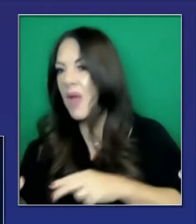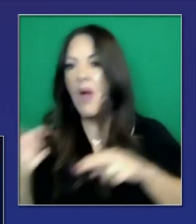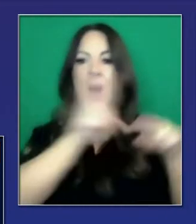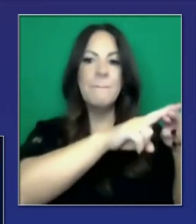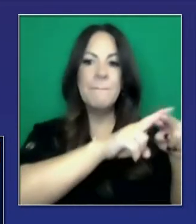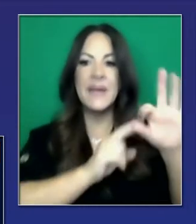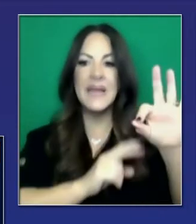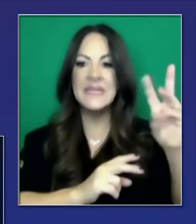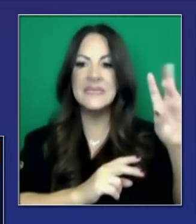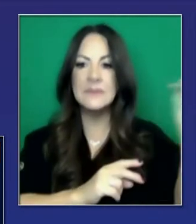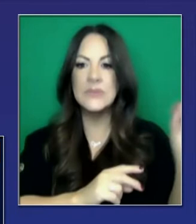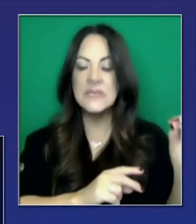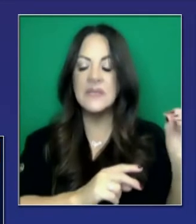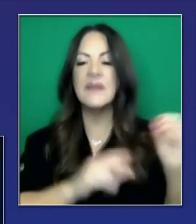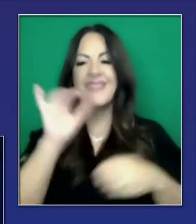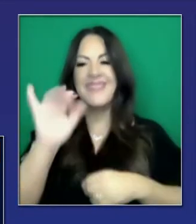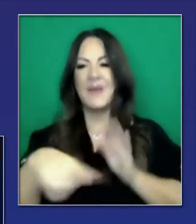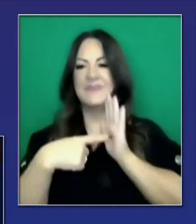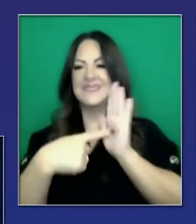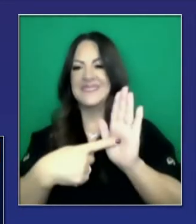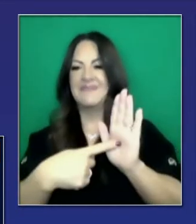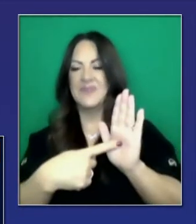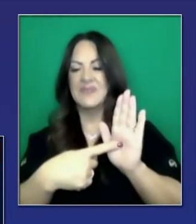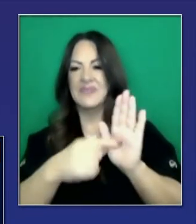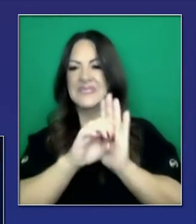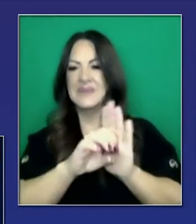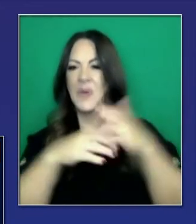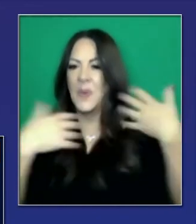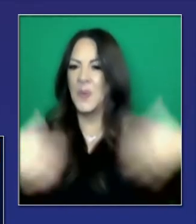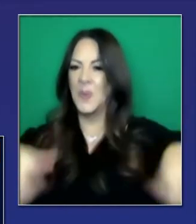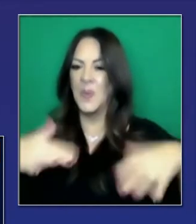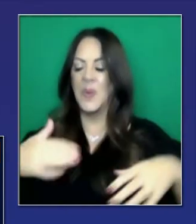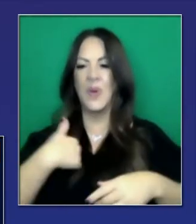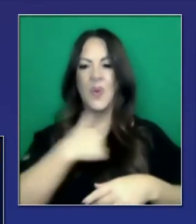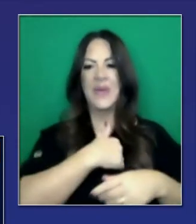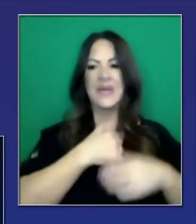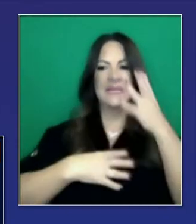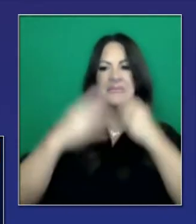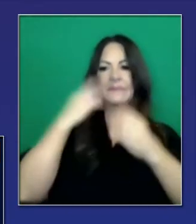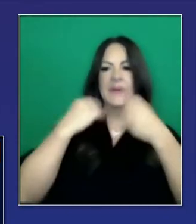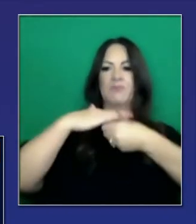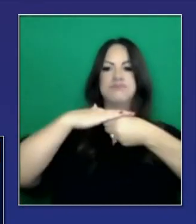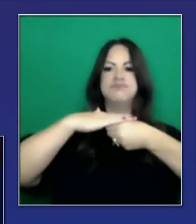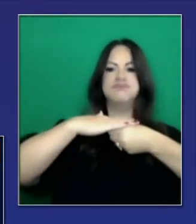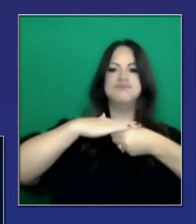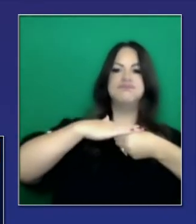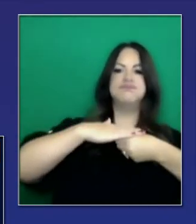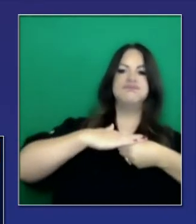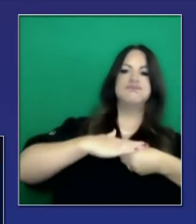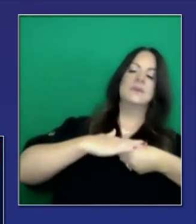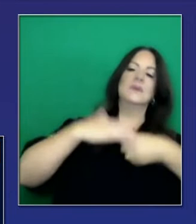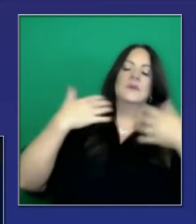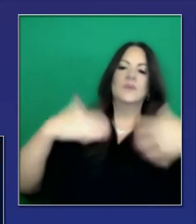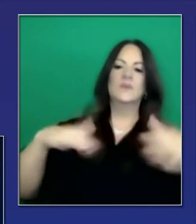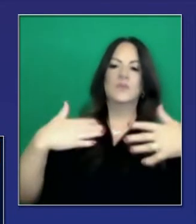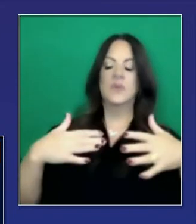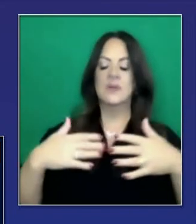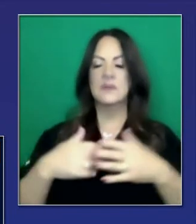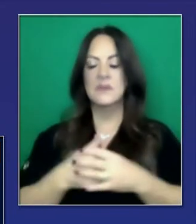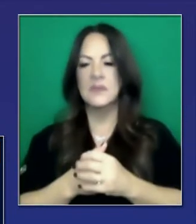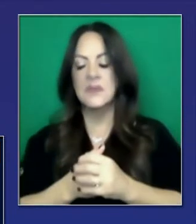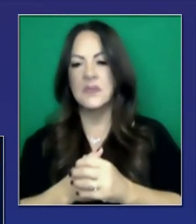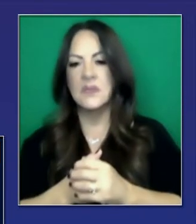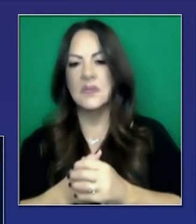este sábado. Números específicos, eso lo usamos para ilustrar la presión que estamos sintiendo en cuanto al